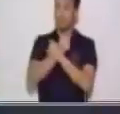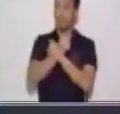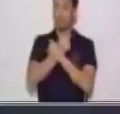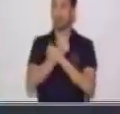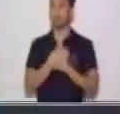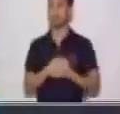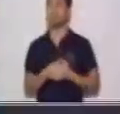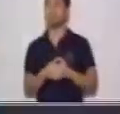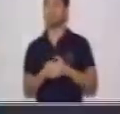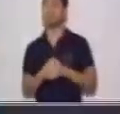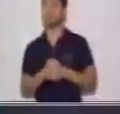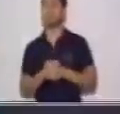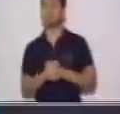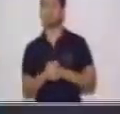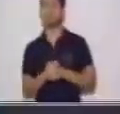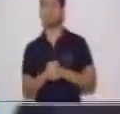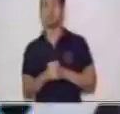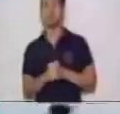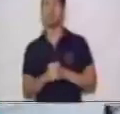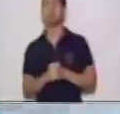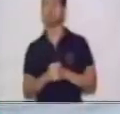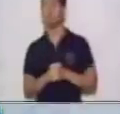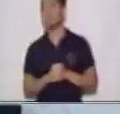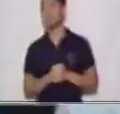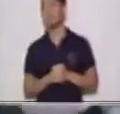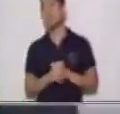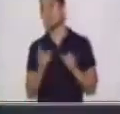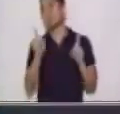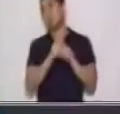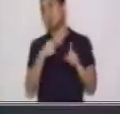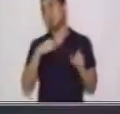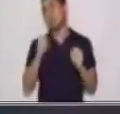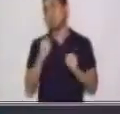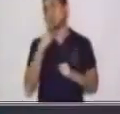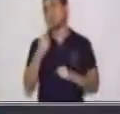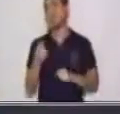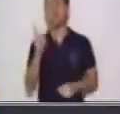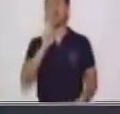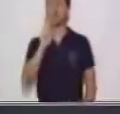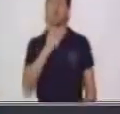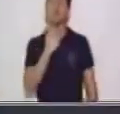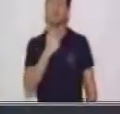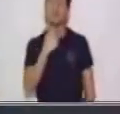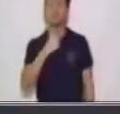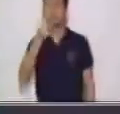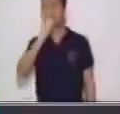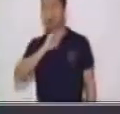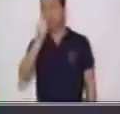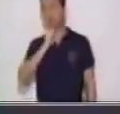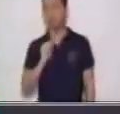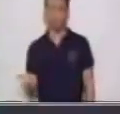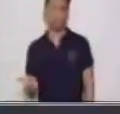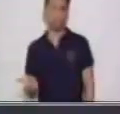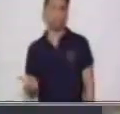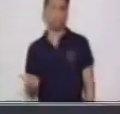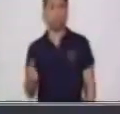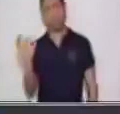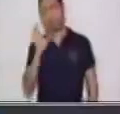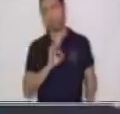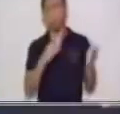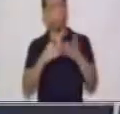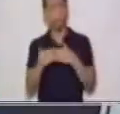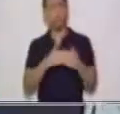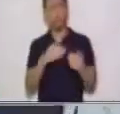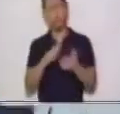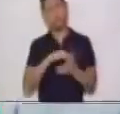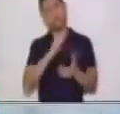También podemos decir, no me gustan los helados o cualquier otra expresión, pero